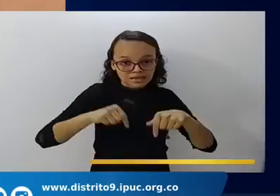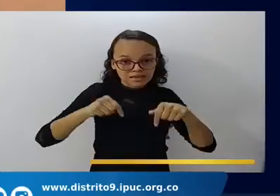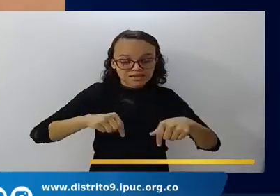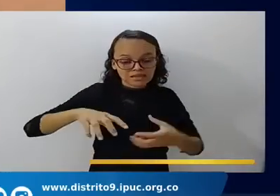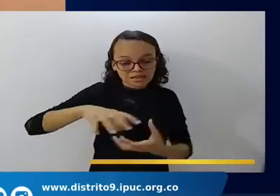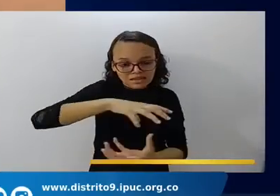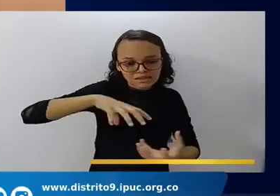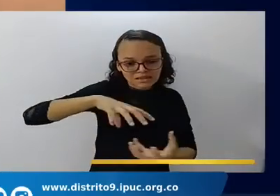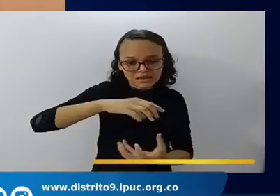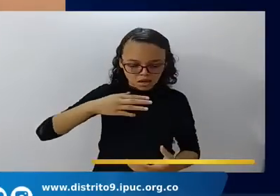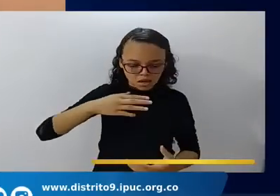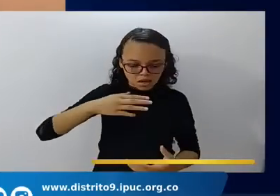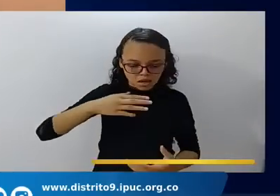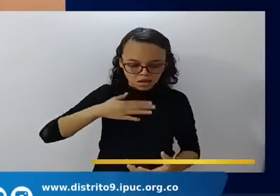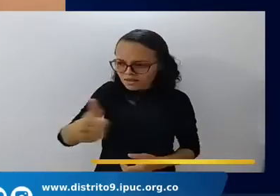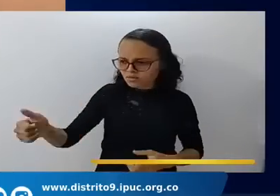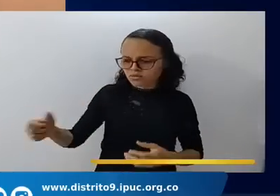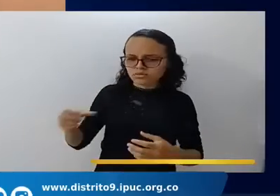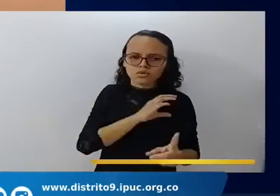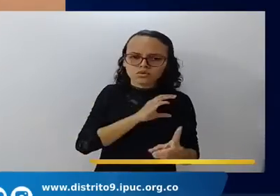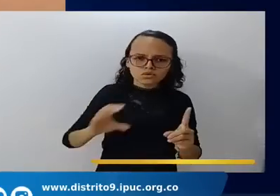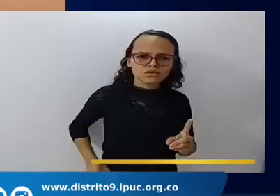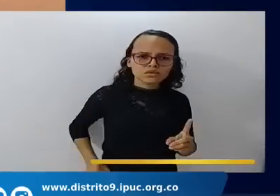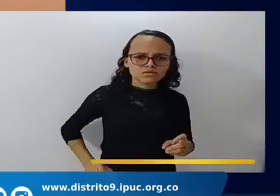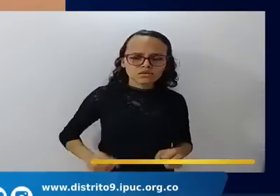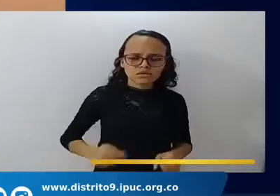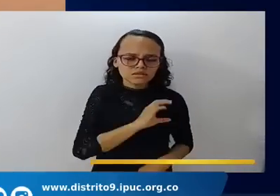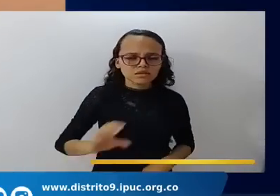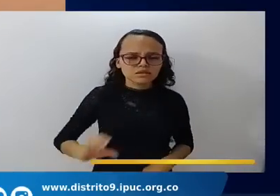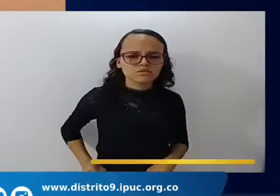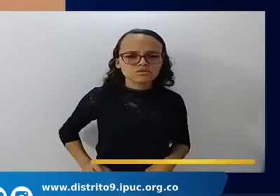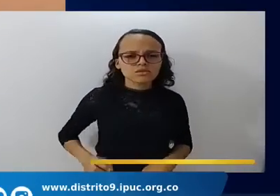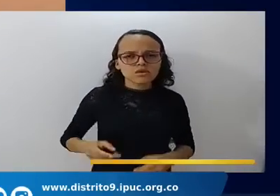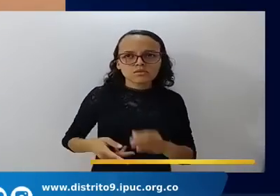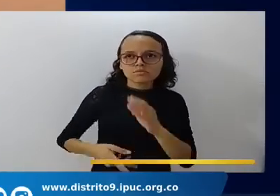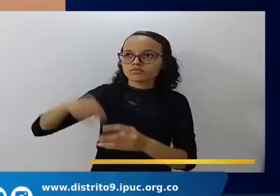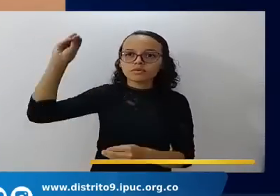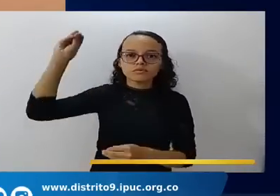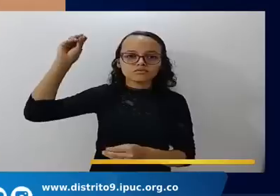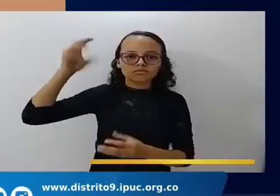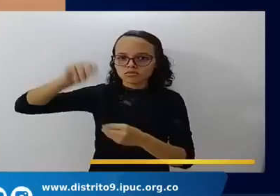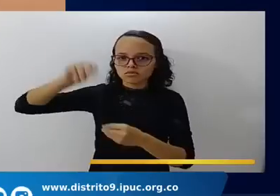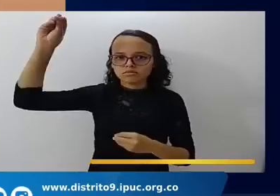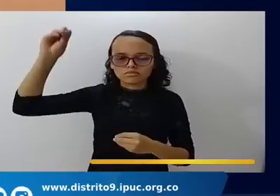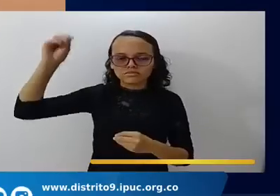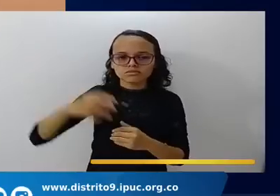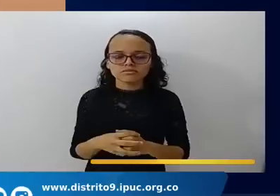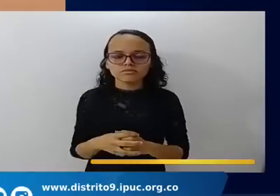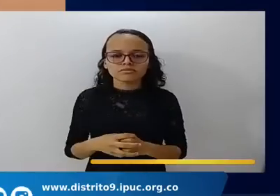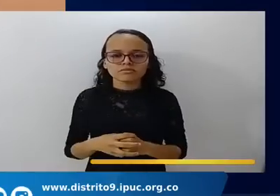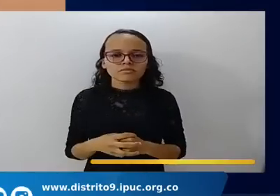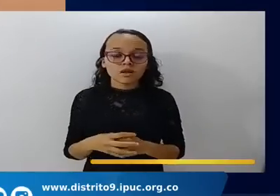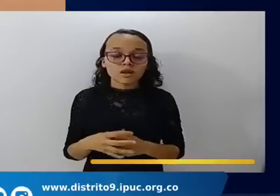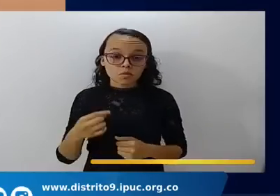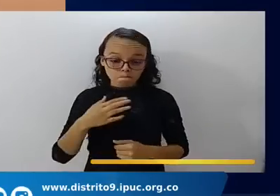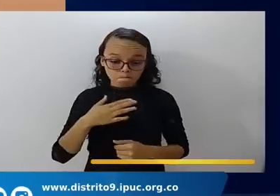La casa aquí se queda y el tiempo finalmente dará buena cuenta de ella.